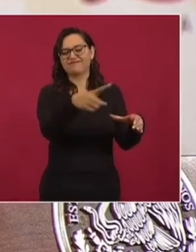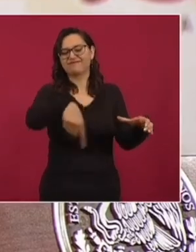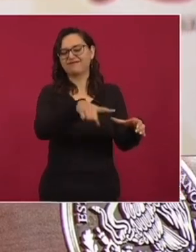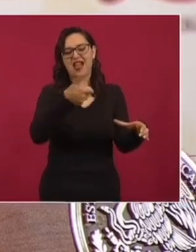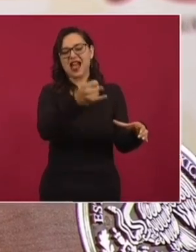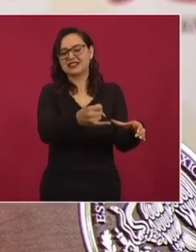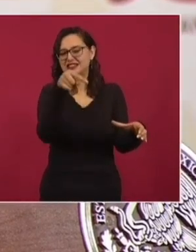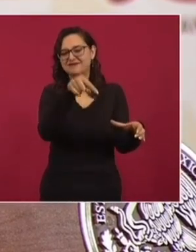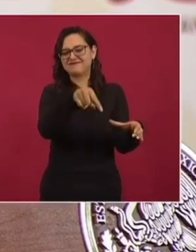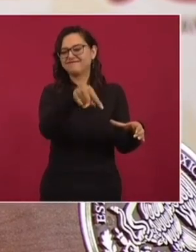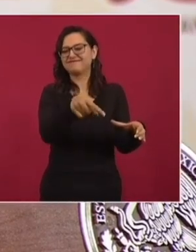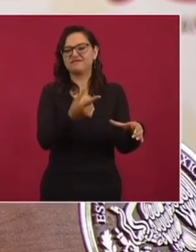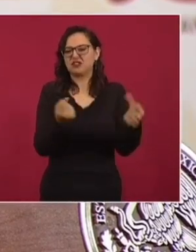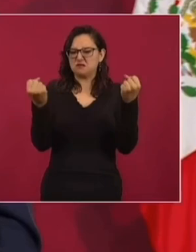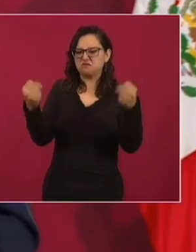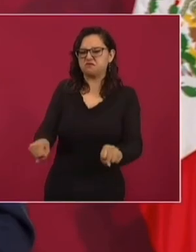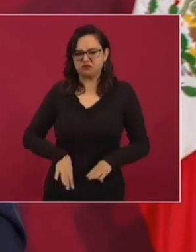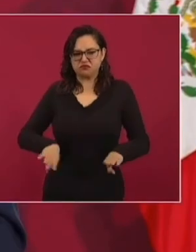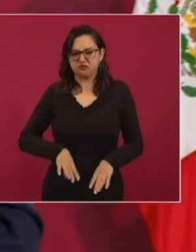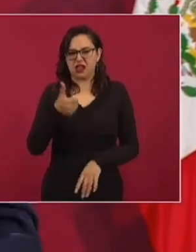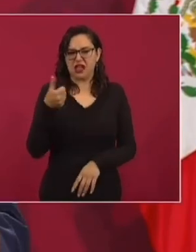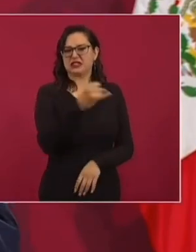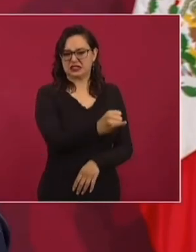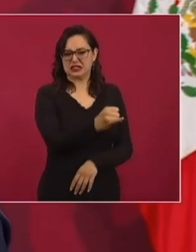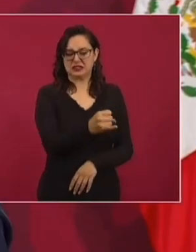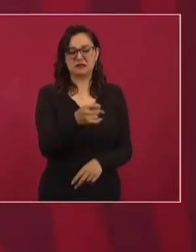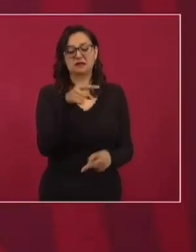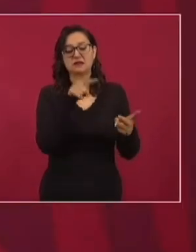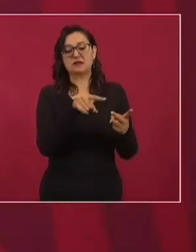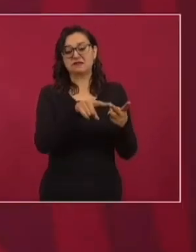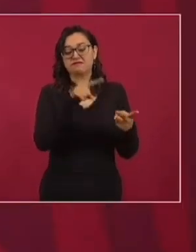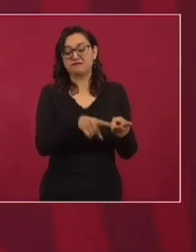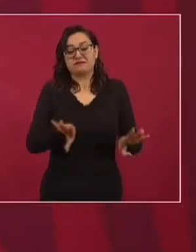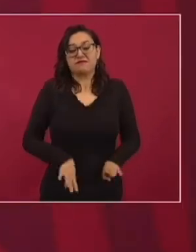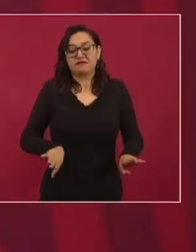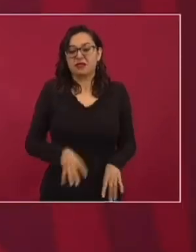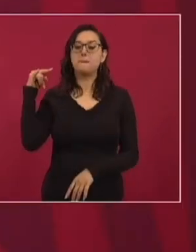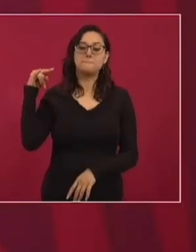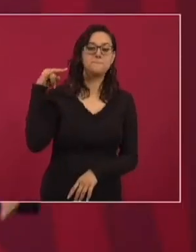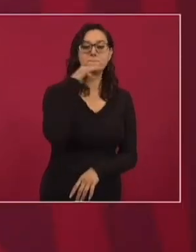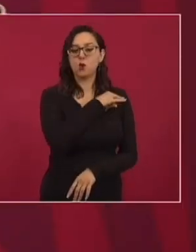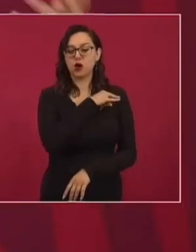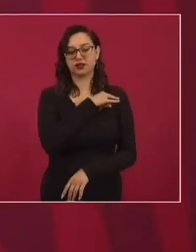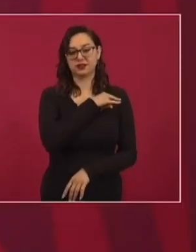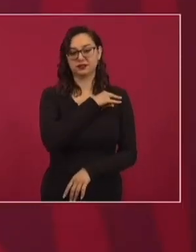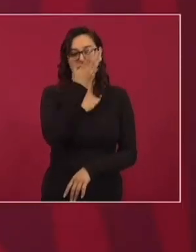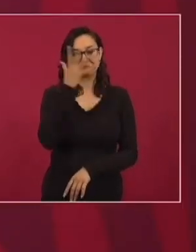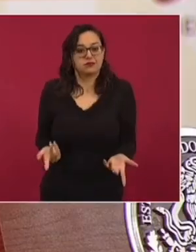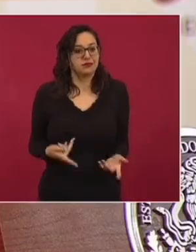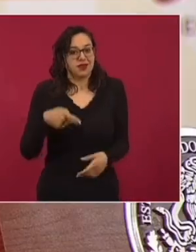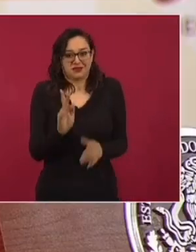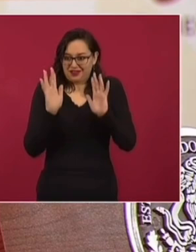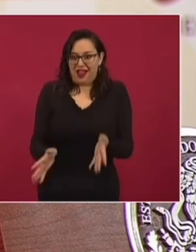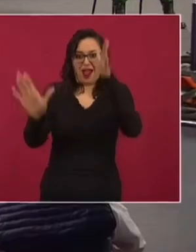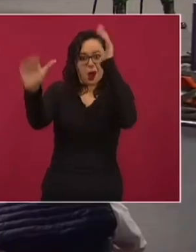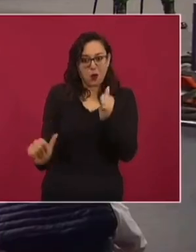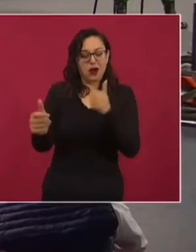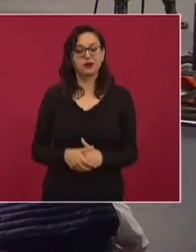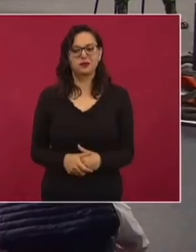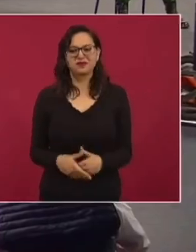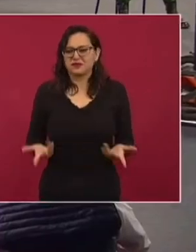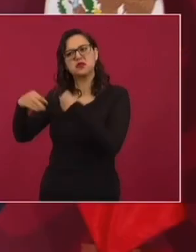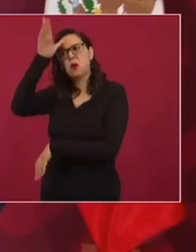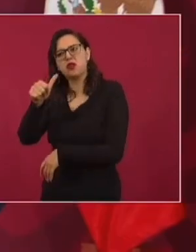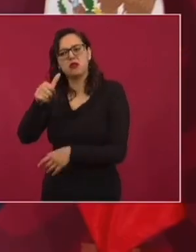además de ser autoritarios y corruptos, su verdadera doctrina es la hipocresía, la doble moral. ¿Quiénes son